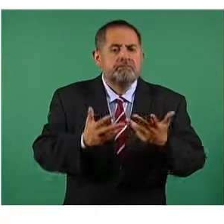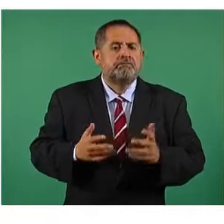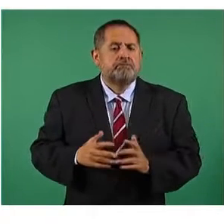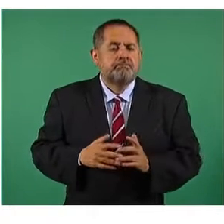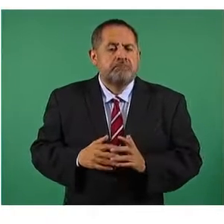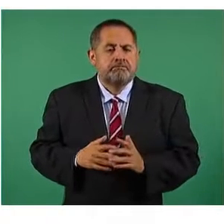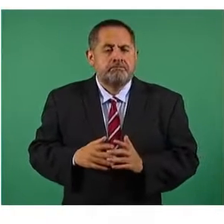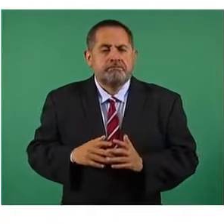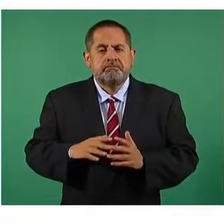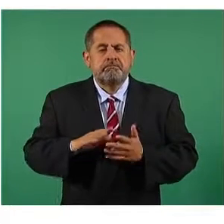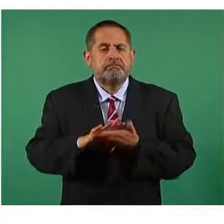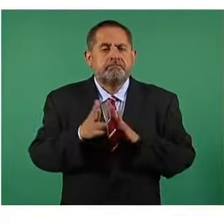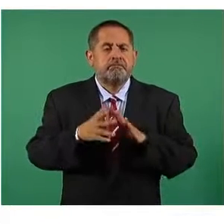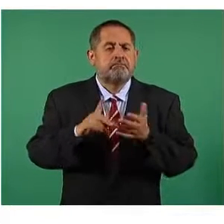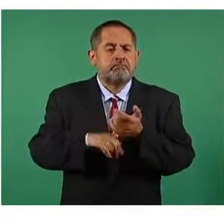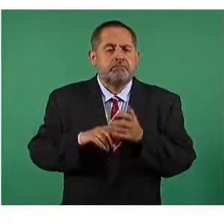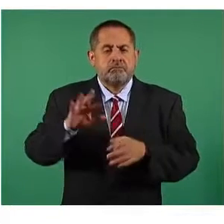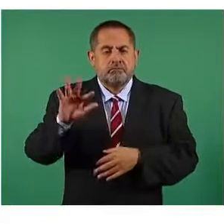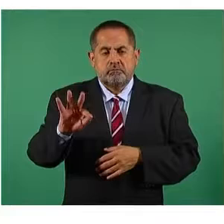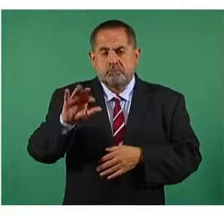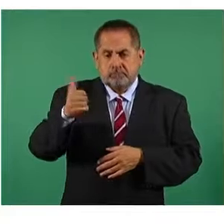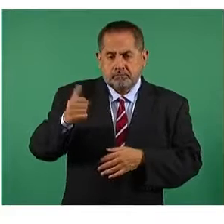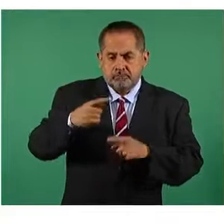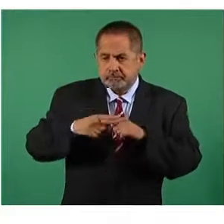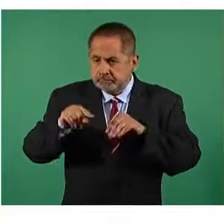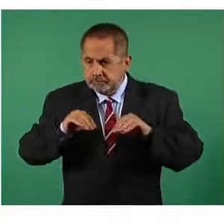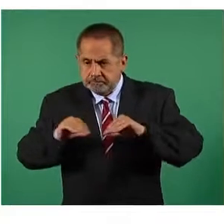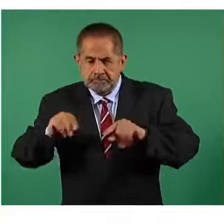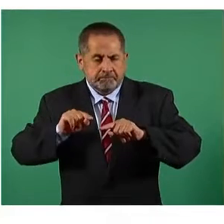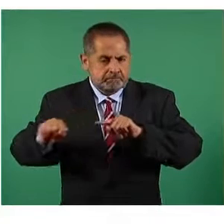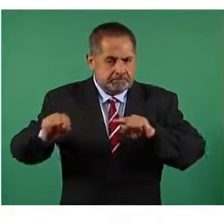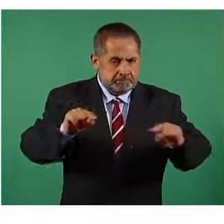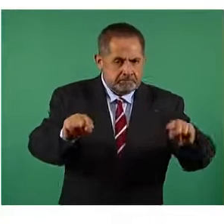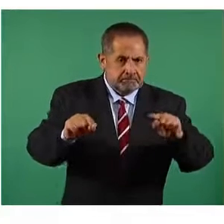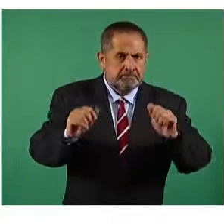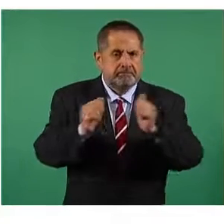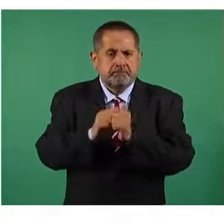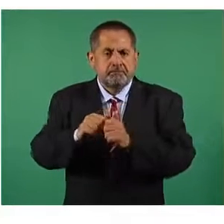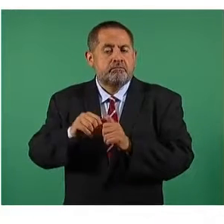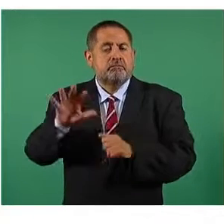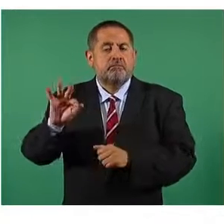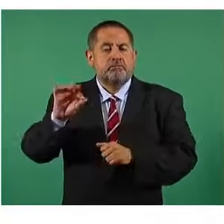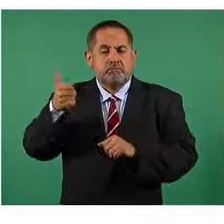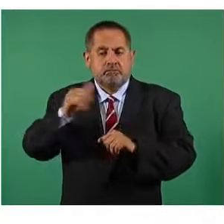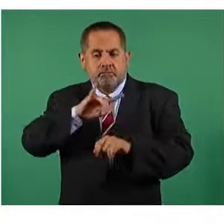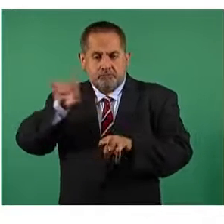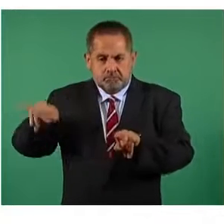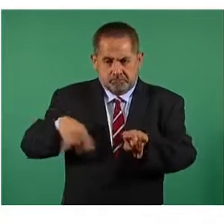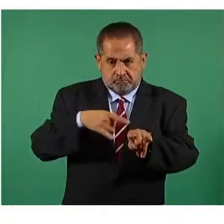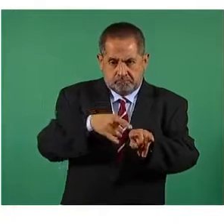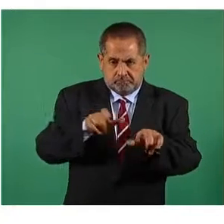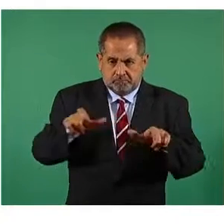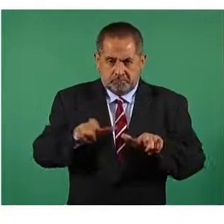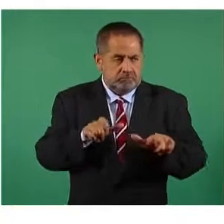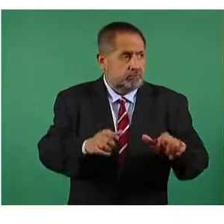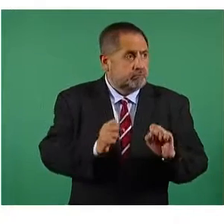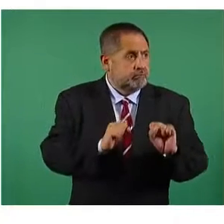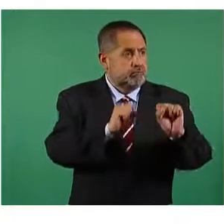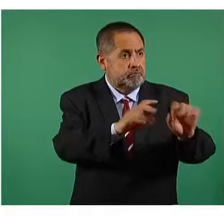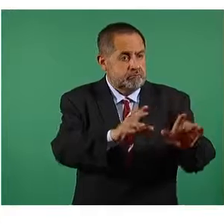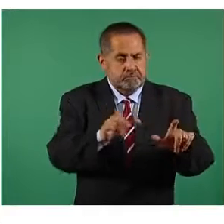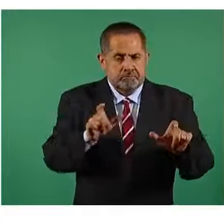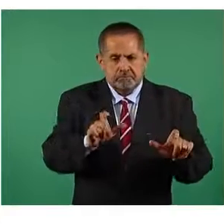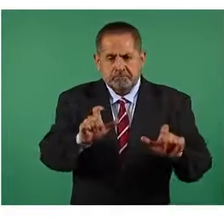materializaron 46 movimientos con sus 46 escoltas para hacer llegar a los